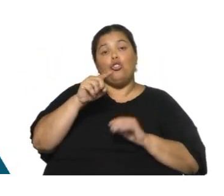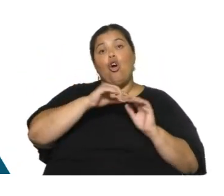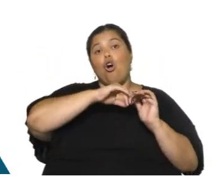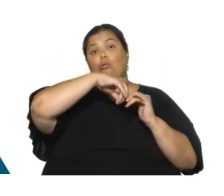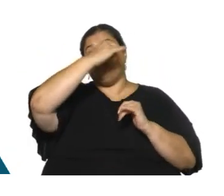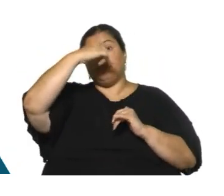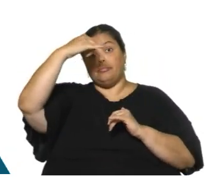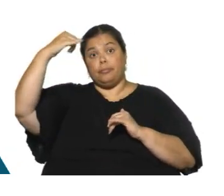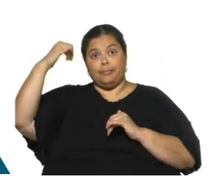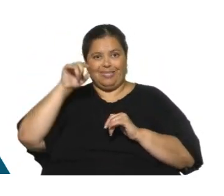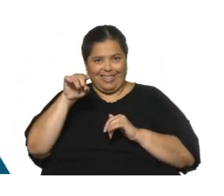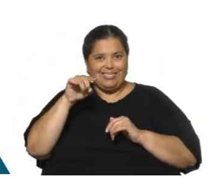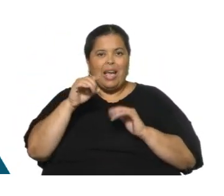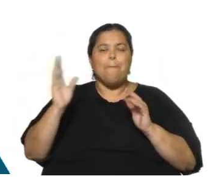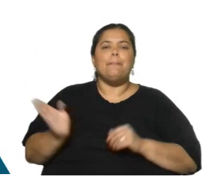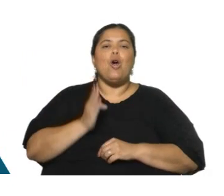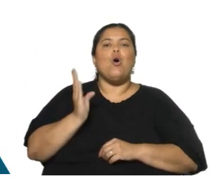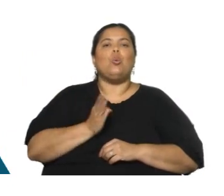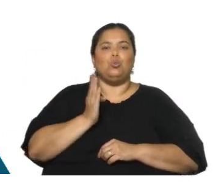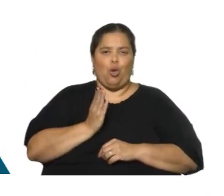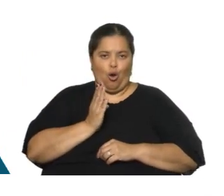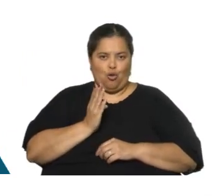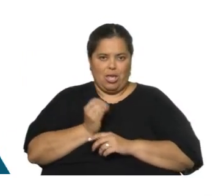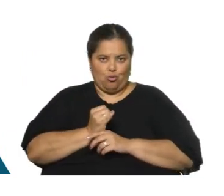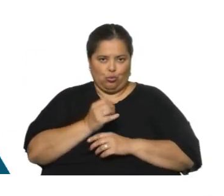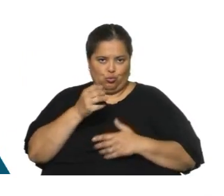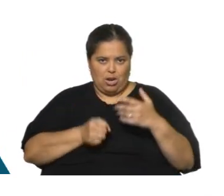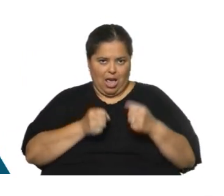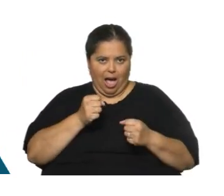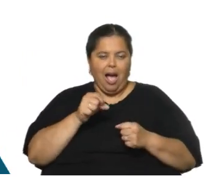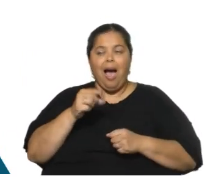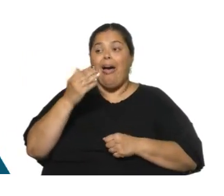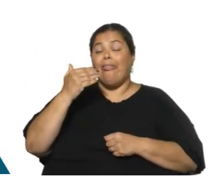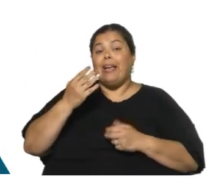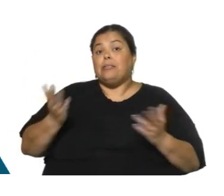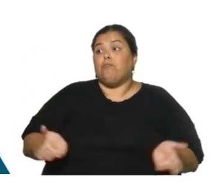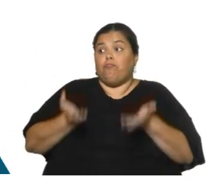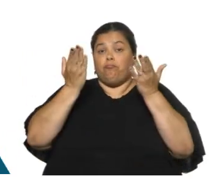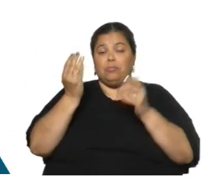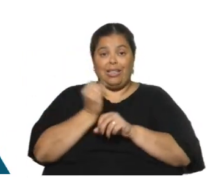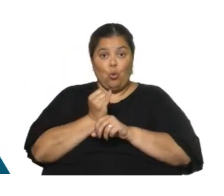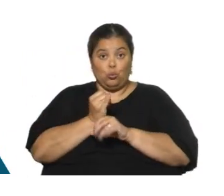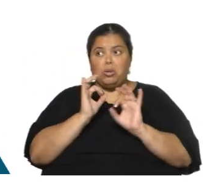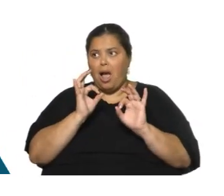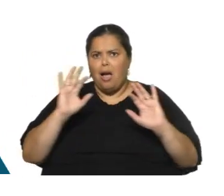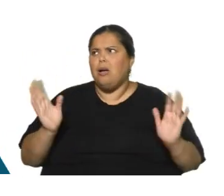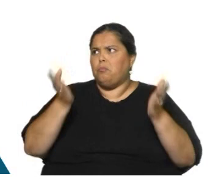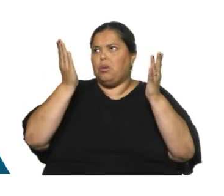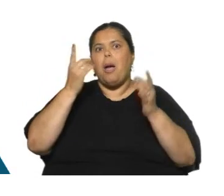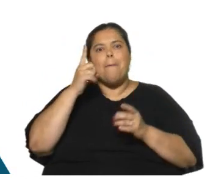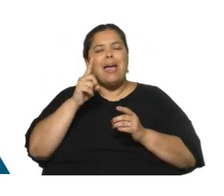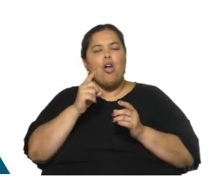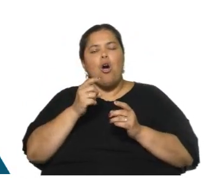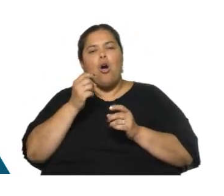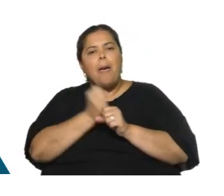barritas es la producción industrial. O sea, cuando la industria repuntó fuerte, recordarán ustedes, meses atrás, no hubo un salto en el empleo. El